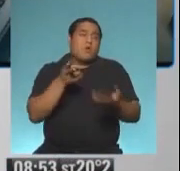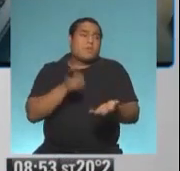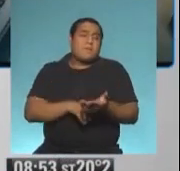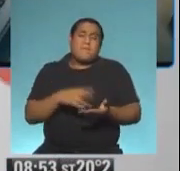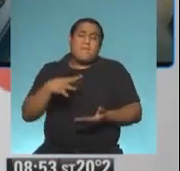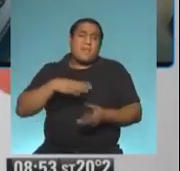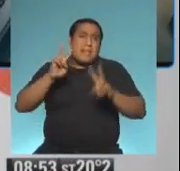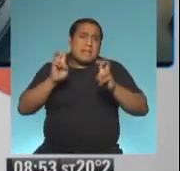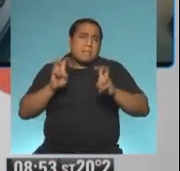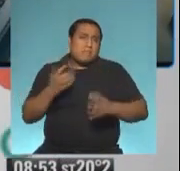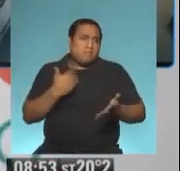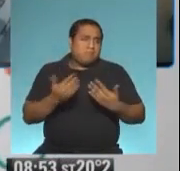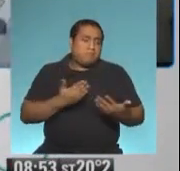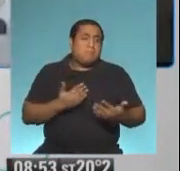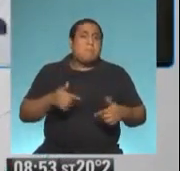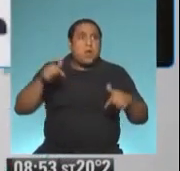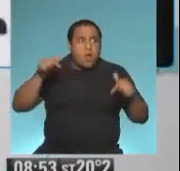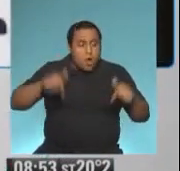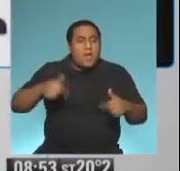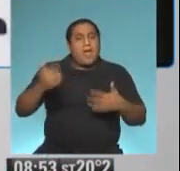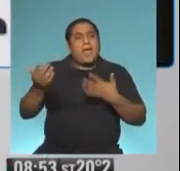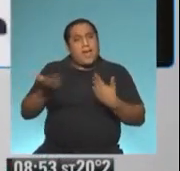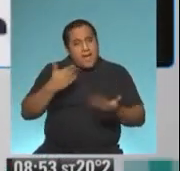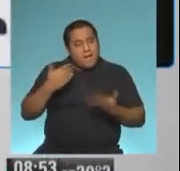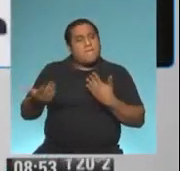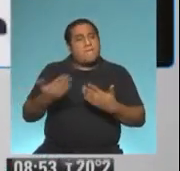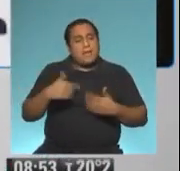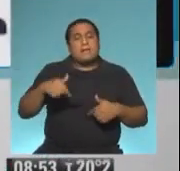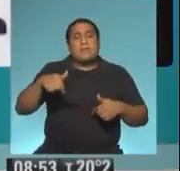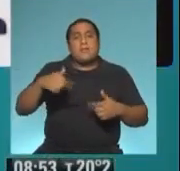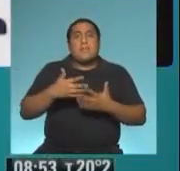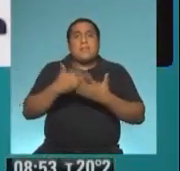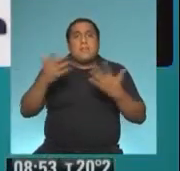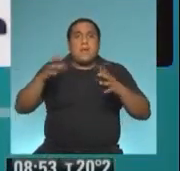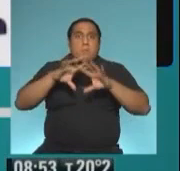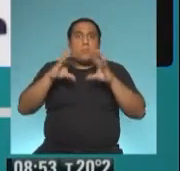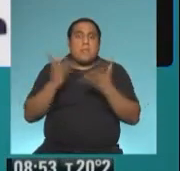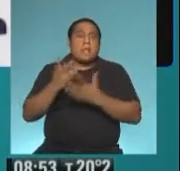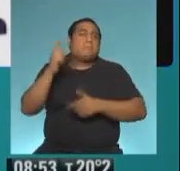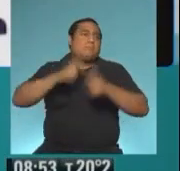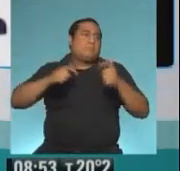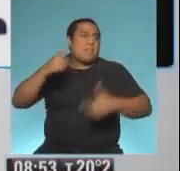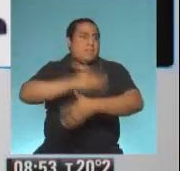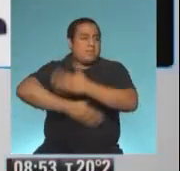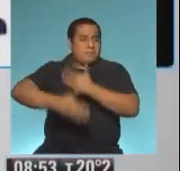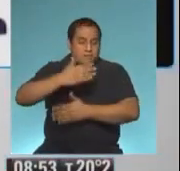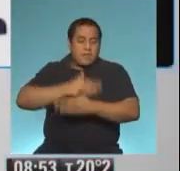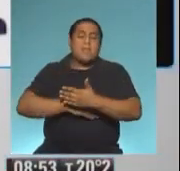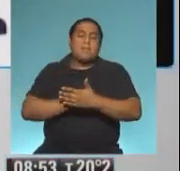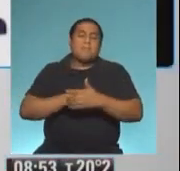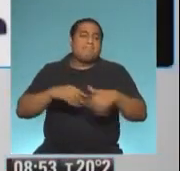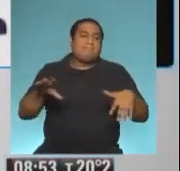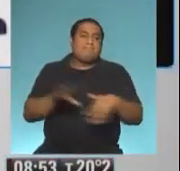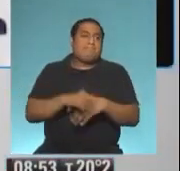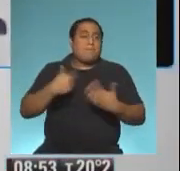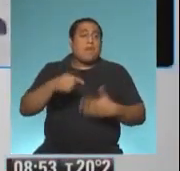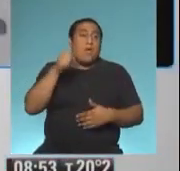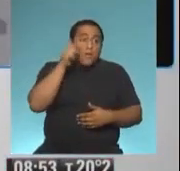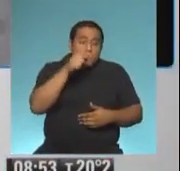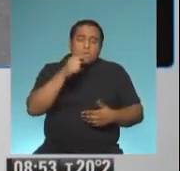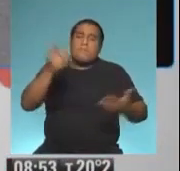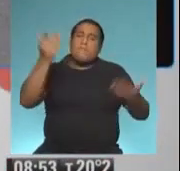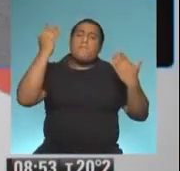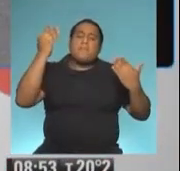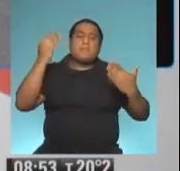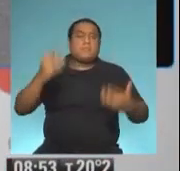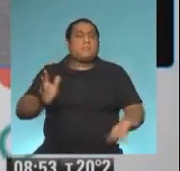temas por abordar, pero no queríamos dejar de hablar con vos hoy en este Día Internacional de las Personas con Discapacidad y en vos felicitar